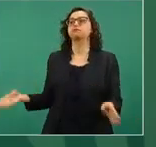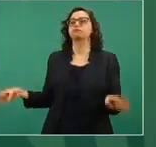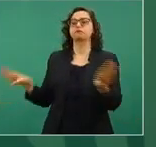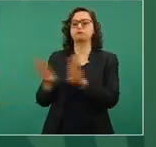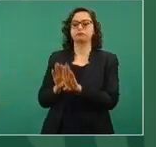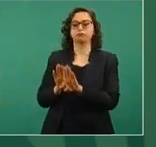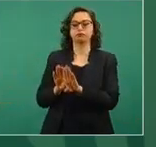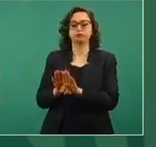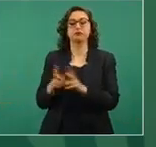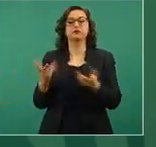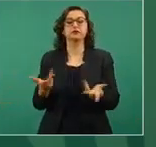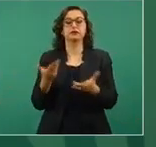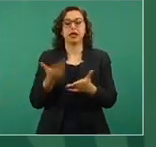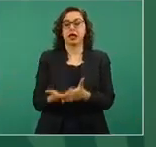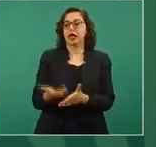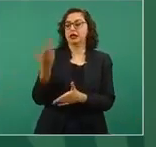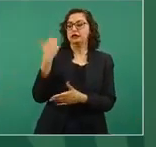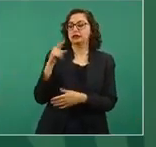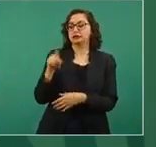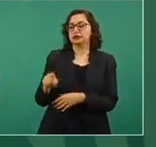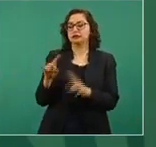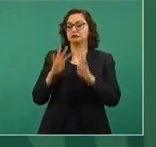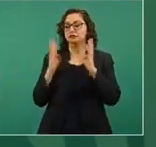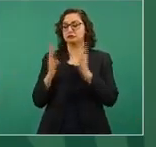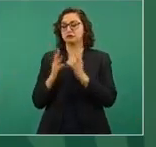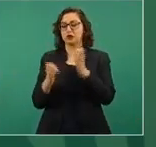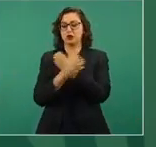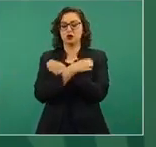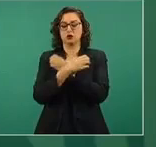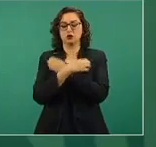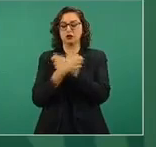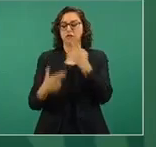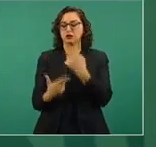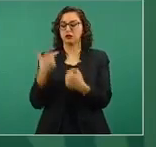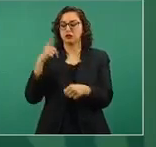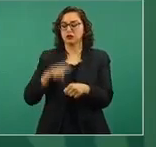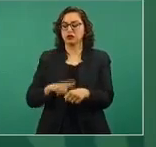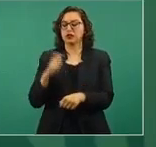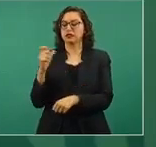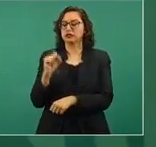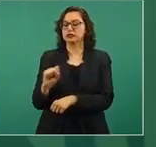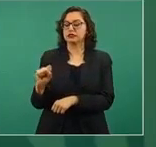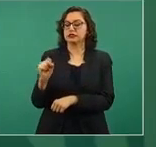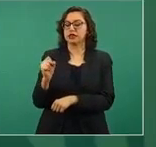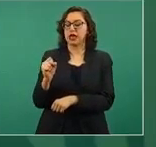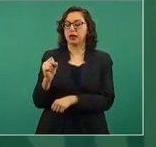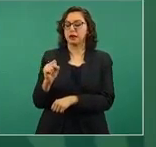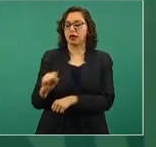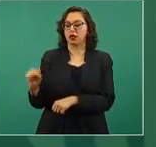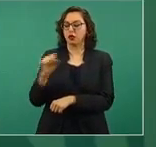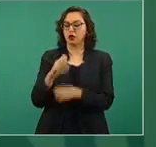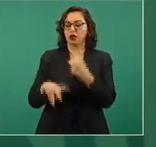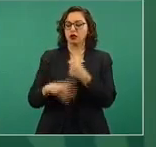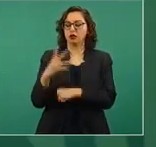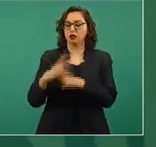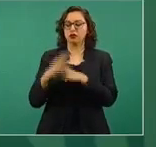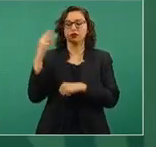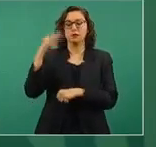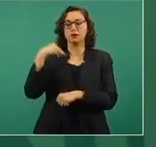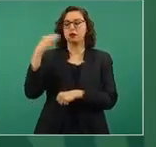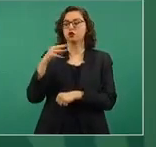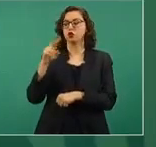14 de marzo de 2020. Esta la destacamos por la importancia que ha tenido en facilitar